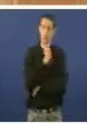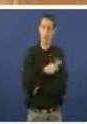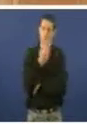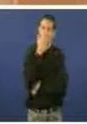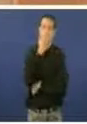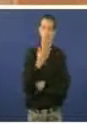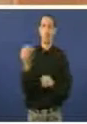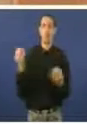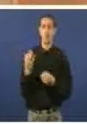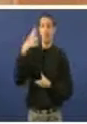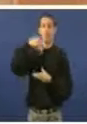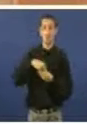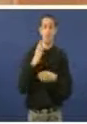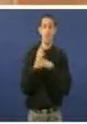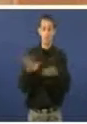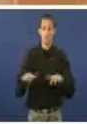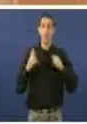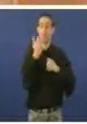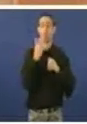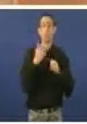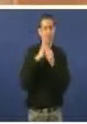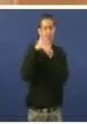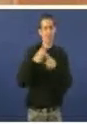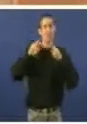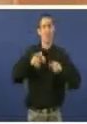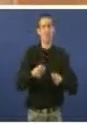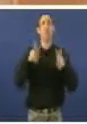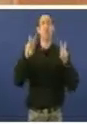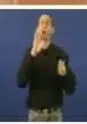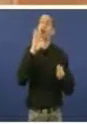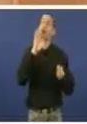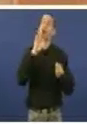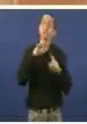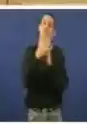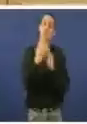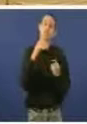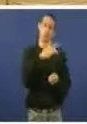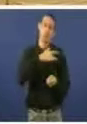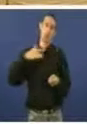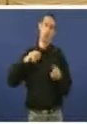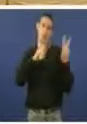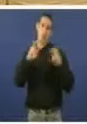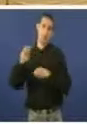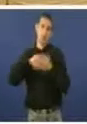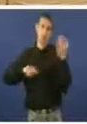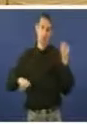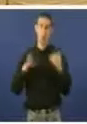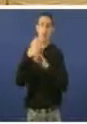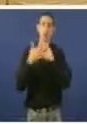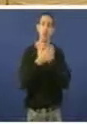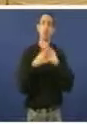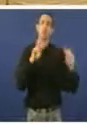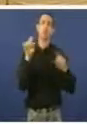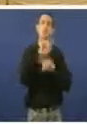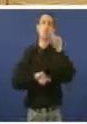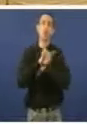que neste Parlamento se investigue, por exemplo, a situación da Caixa. E permitir que neste Parlamento se fale dos problemas que realmente